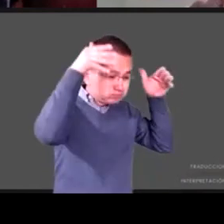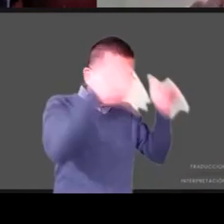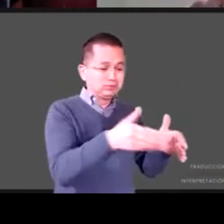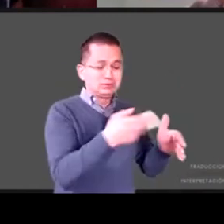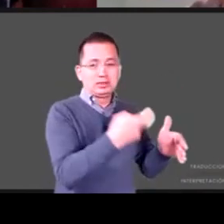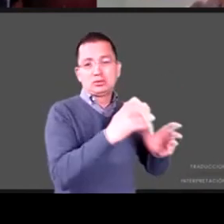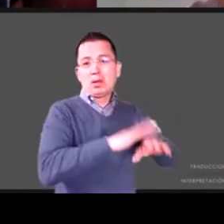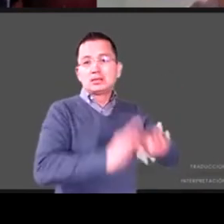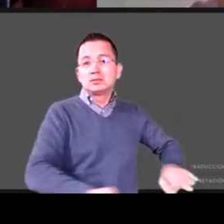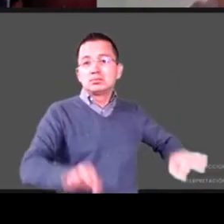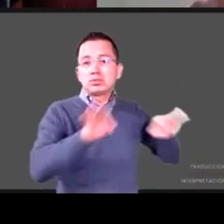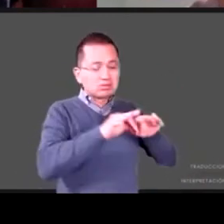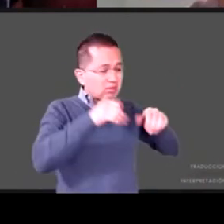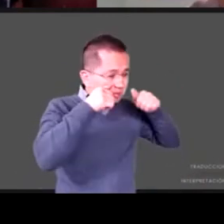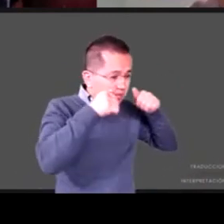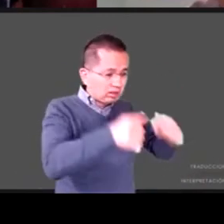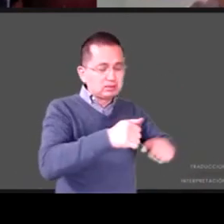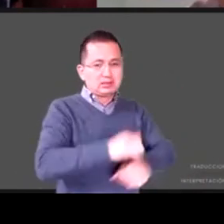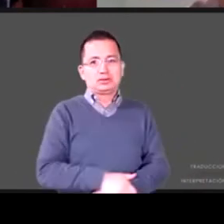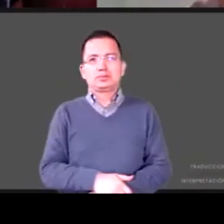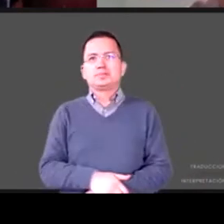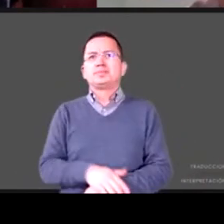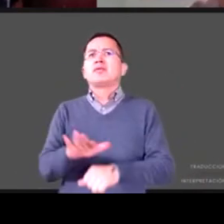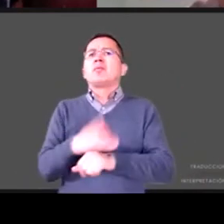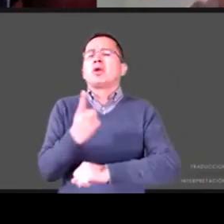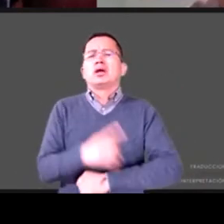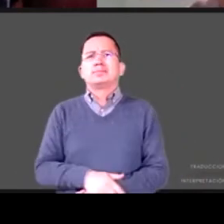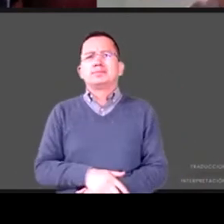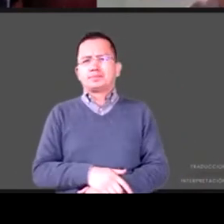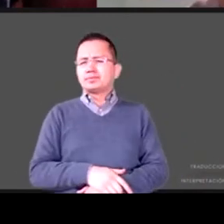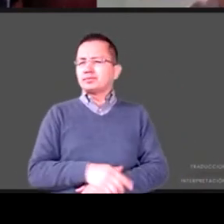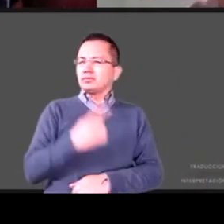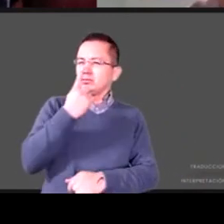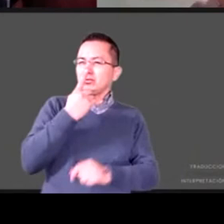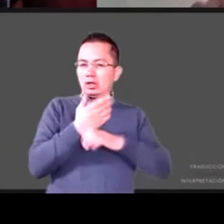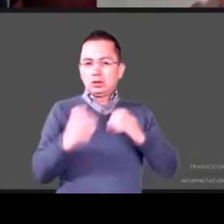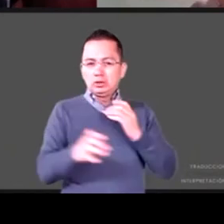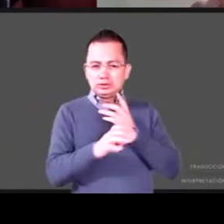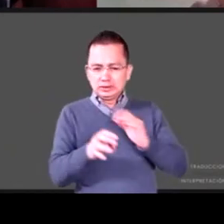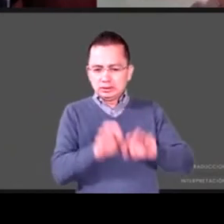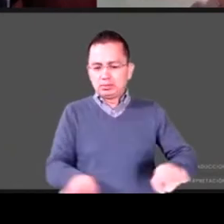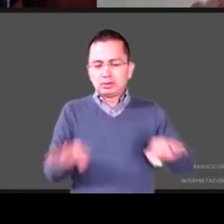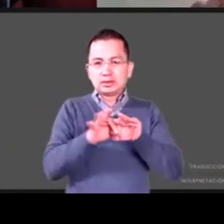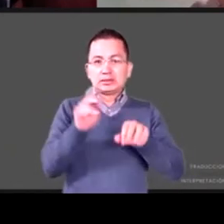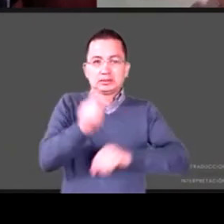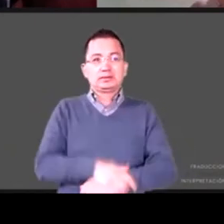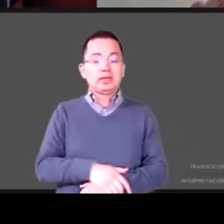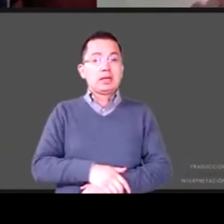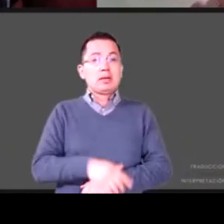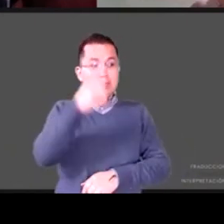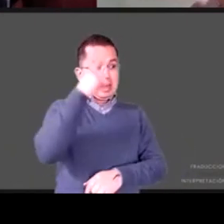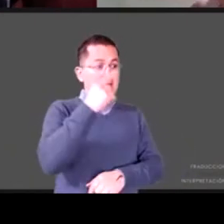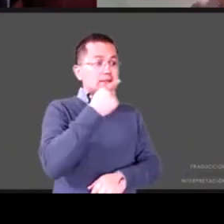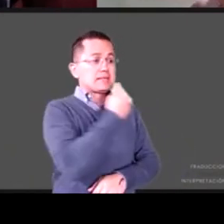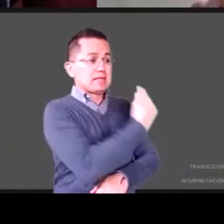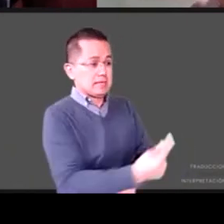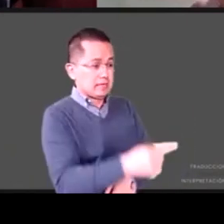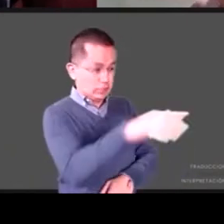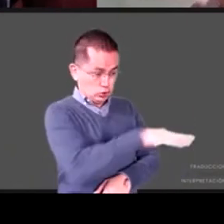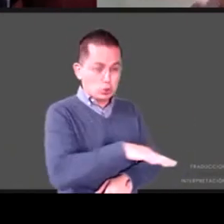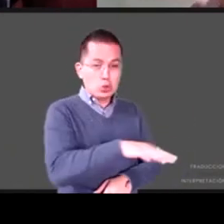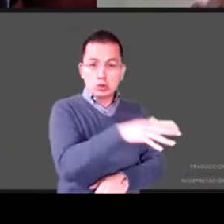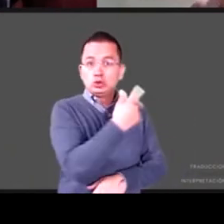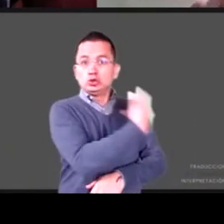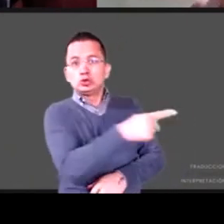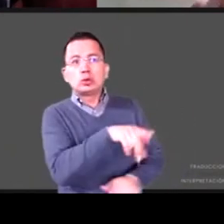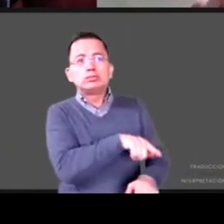que con eso concluiría estas prácticas estas actividades que ponen alto riesgo a los niños también reflejan una